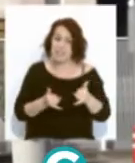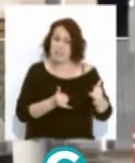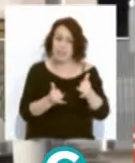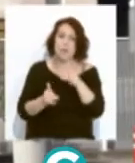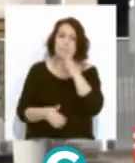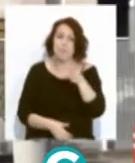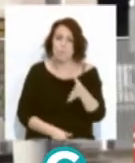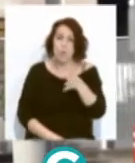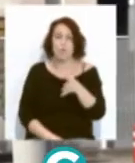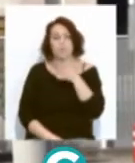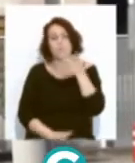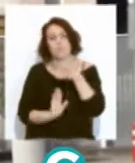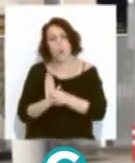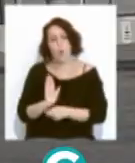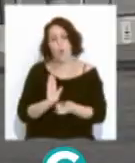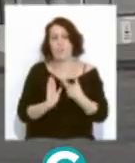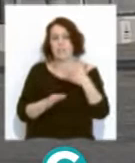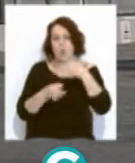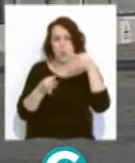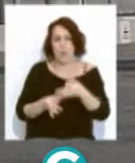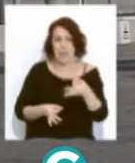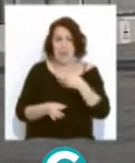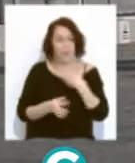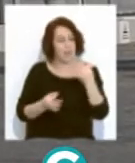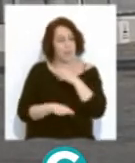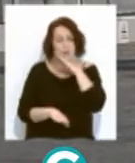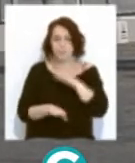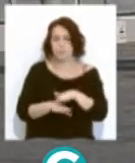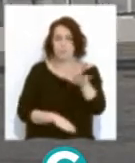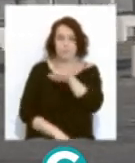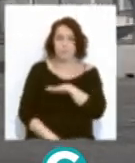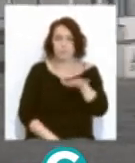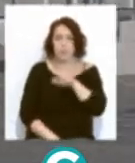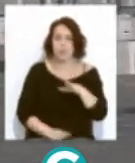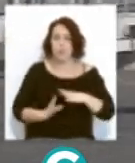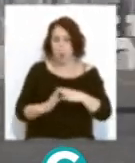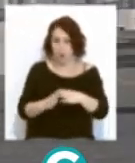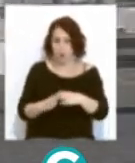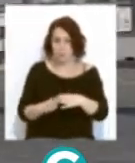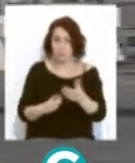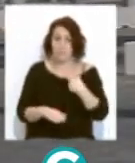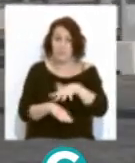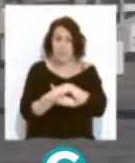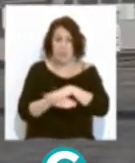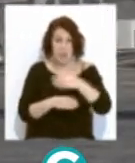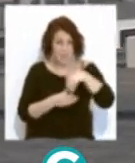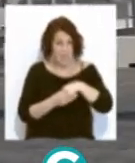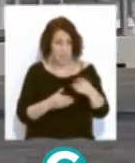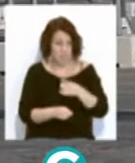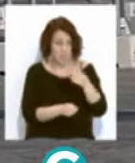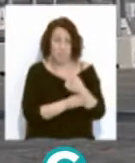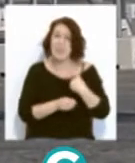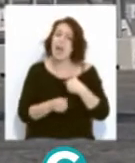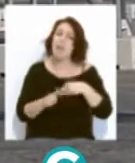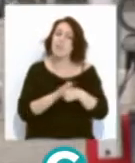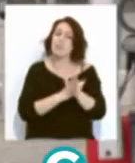a motivos y protocolos de seguridad que se deben seguir en el espacio portuario. Por indicaciones del Ministerio del Interior, El cierre de